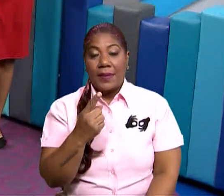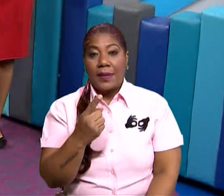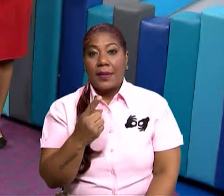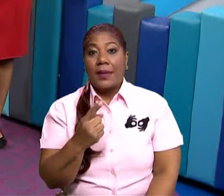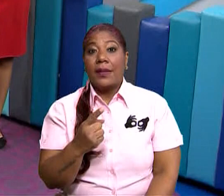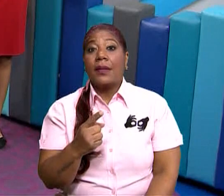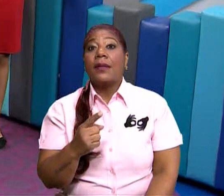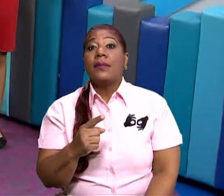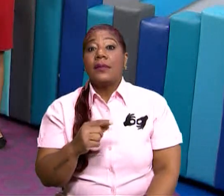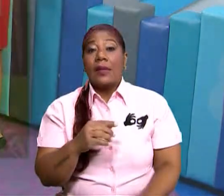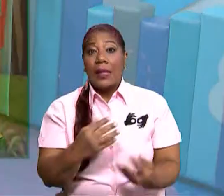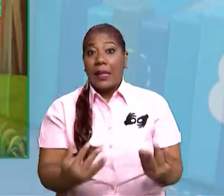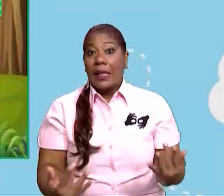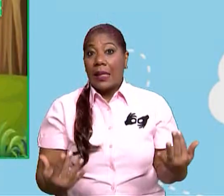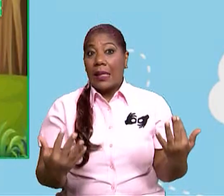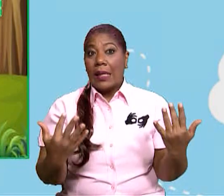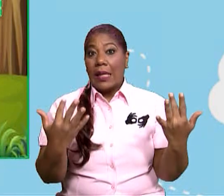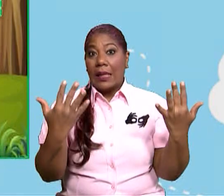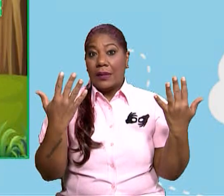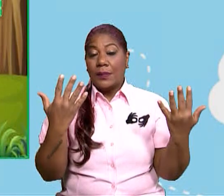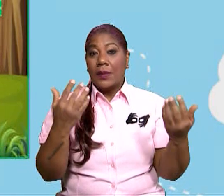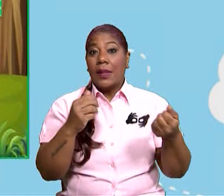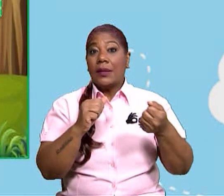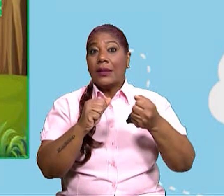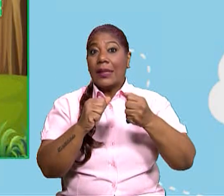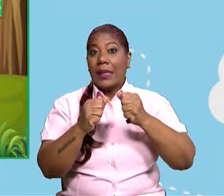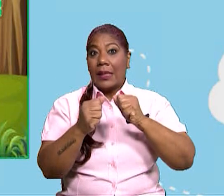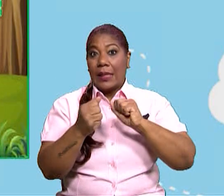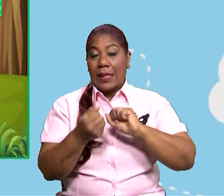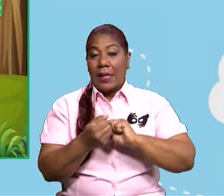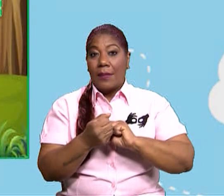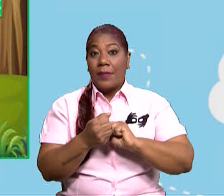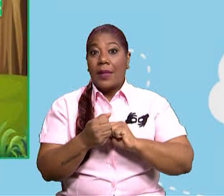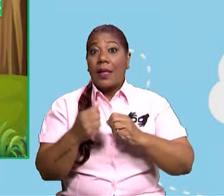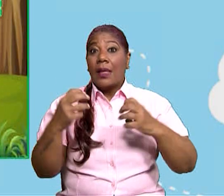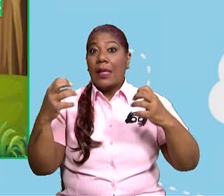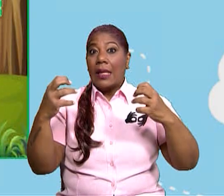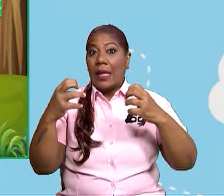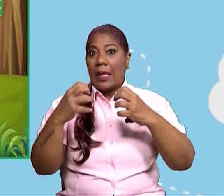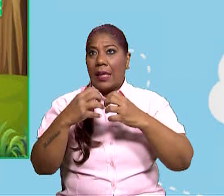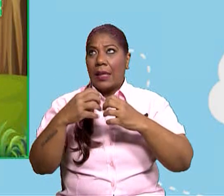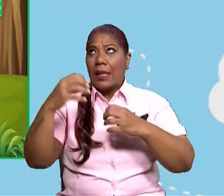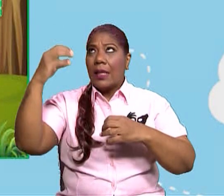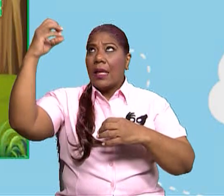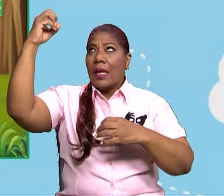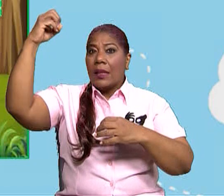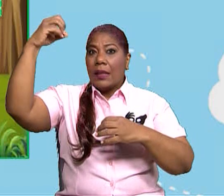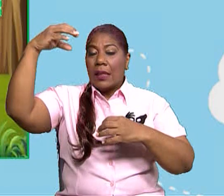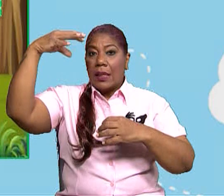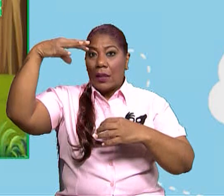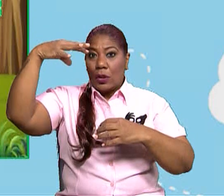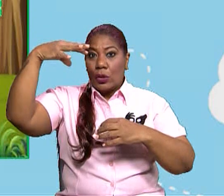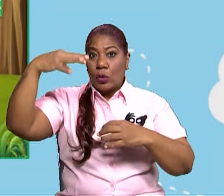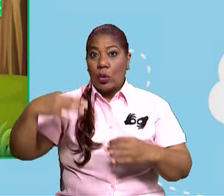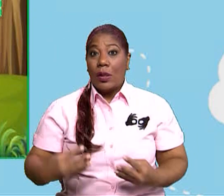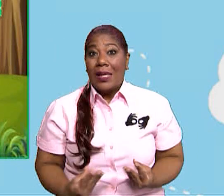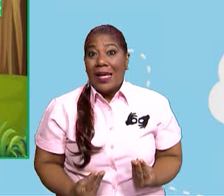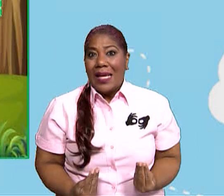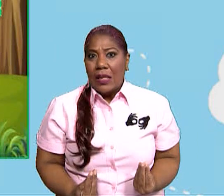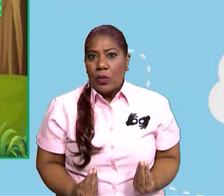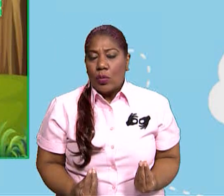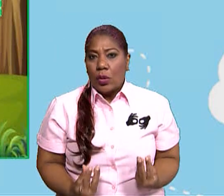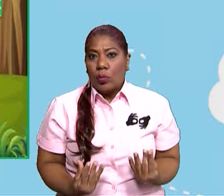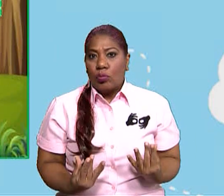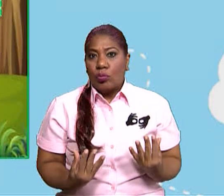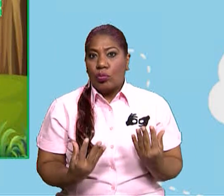El bosque. Las plantas transforman la energía del sol, los nutrientes del suelo, el agua y el dióxido de carbono